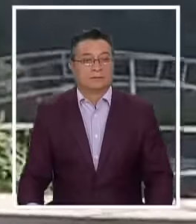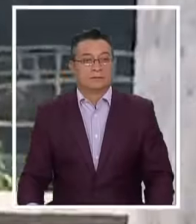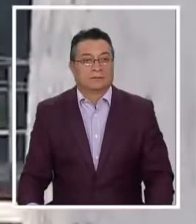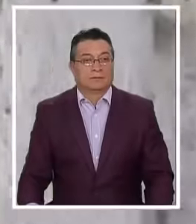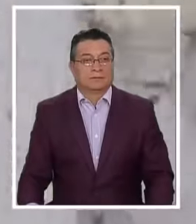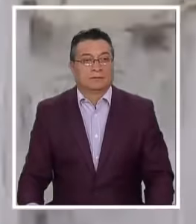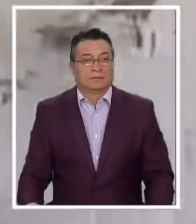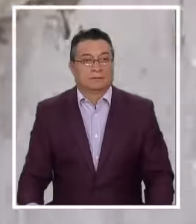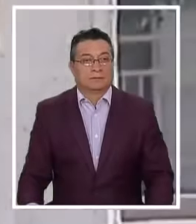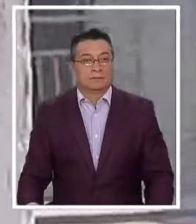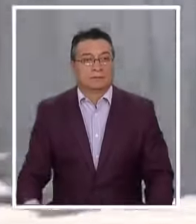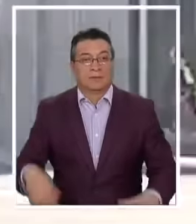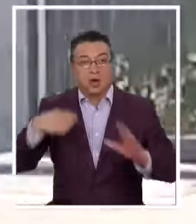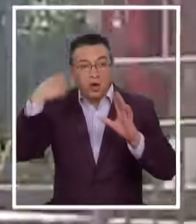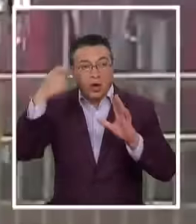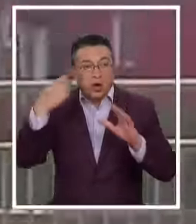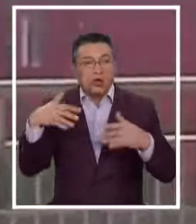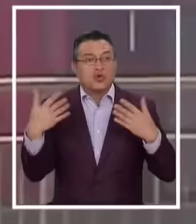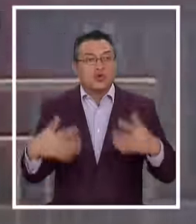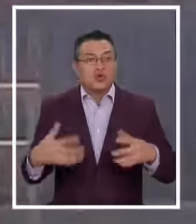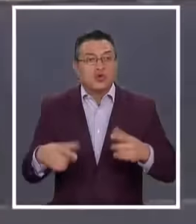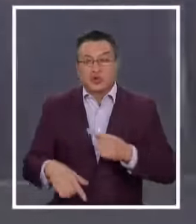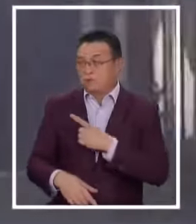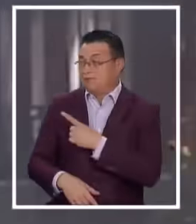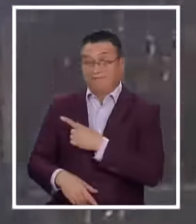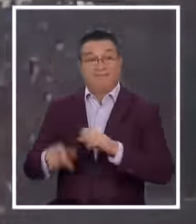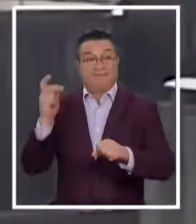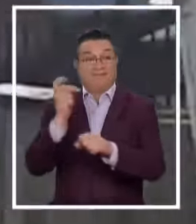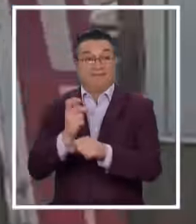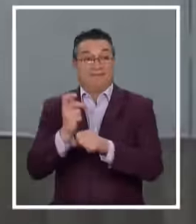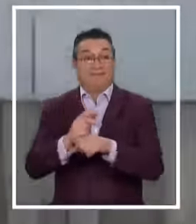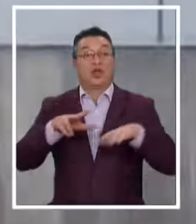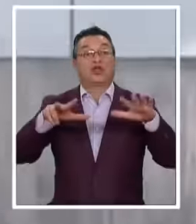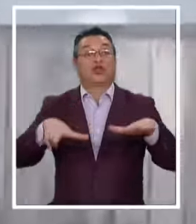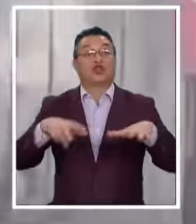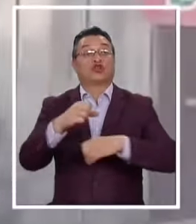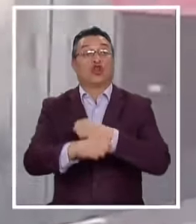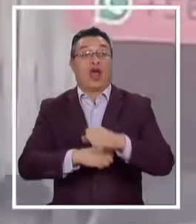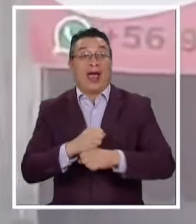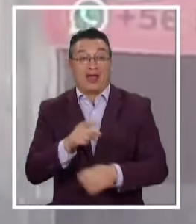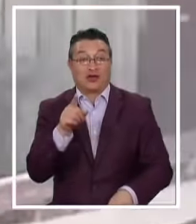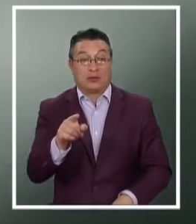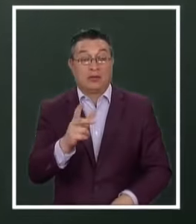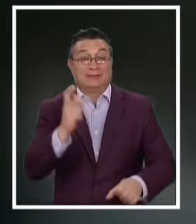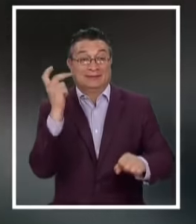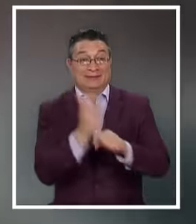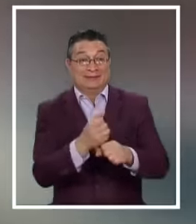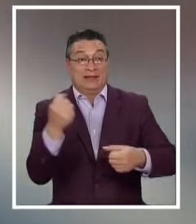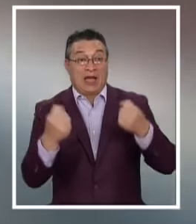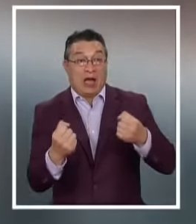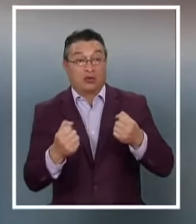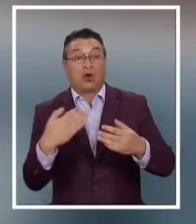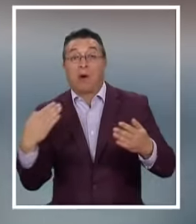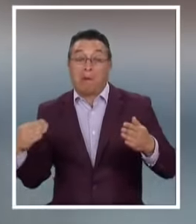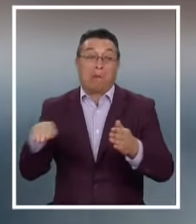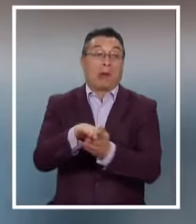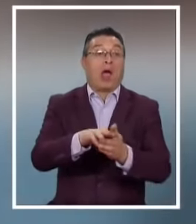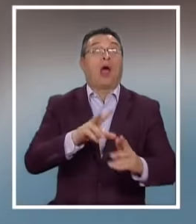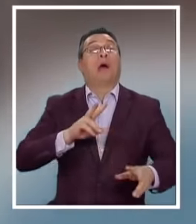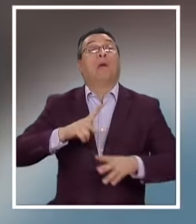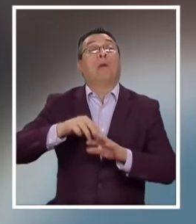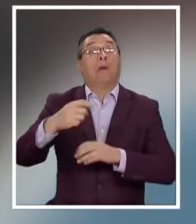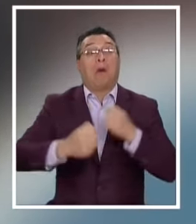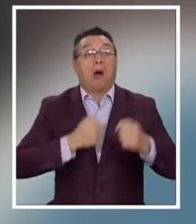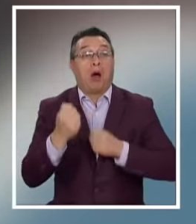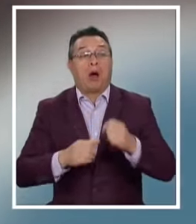La escena casi de películas Protagonizada por un asaltante De 18 años Que después De robar un vehículo Y luego chocar Lo escapa sin